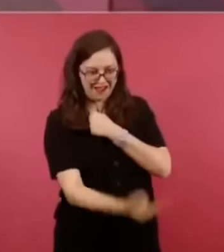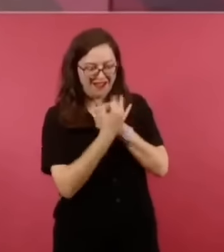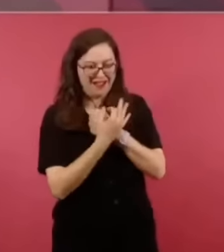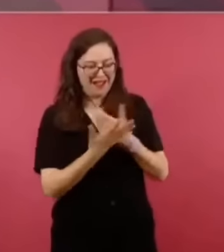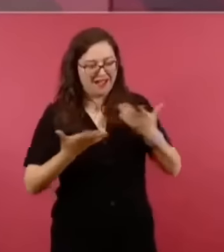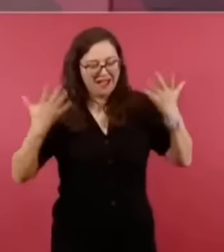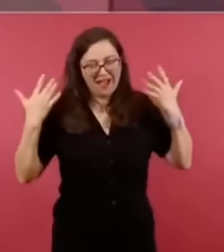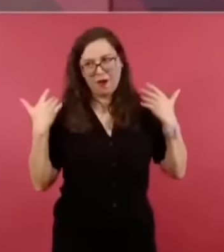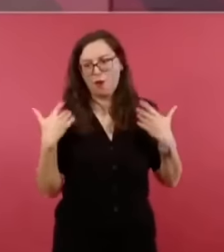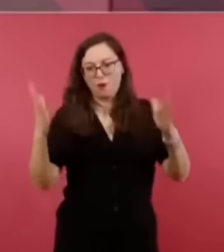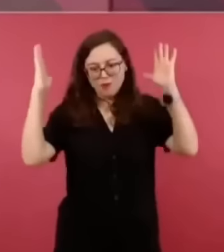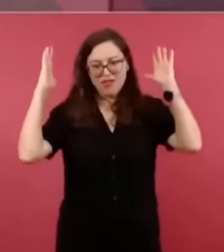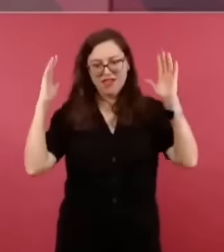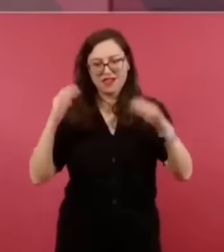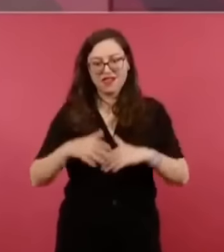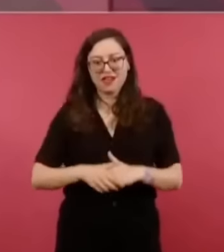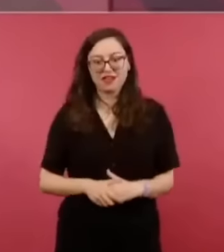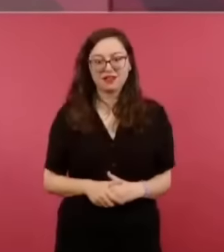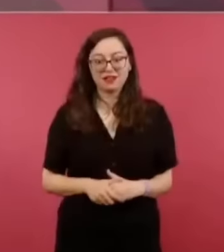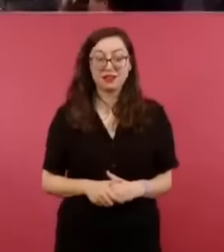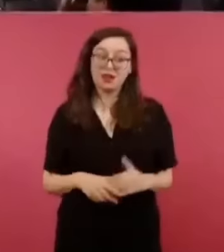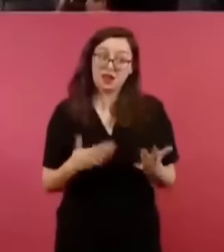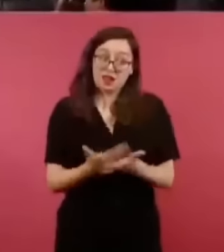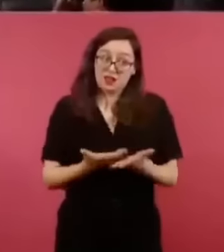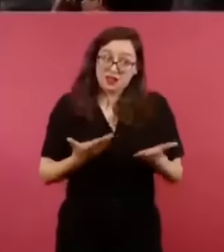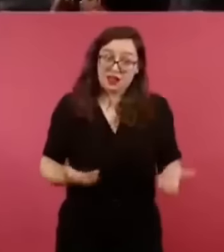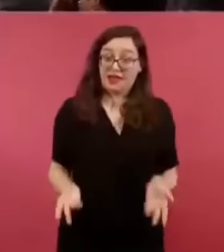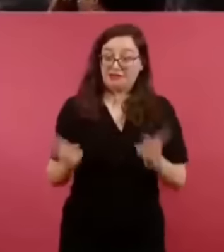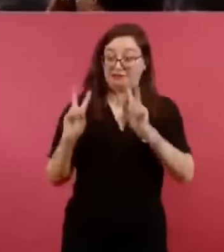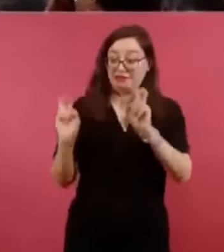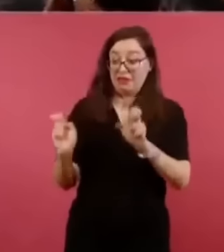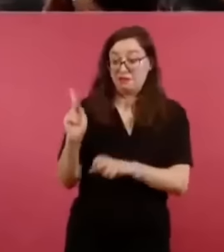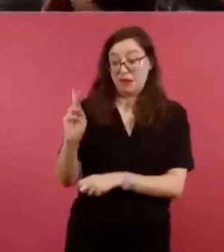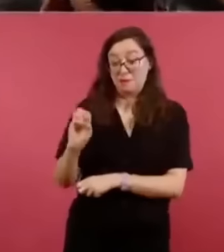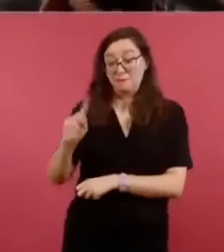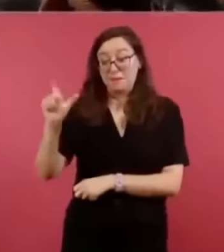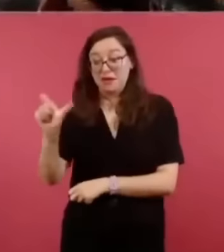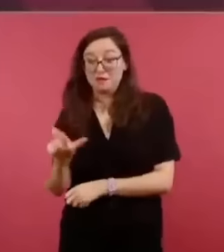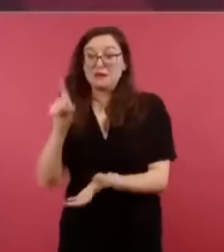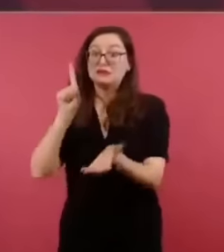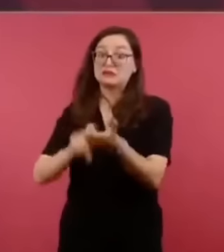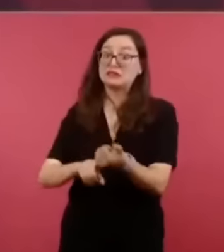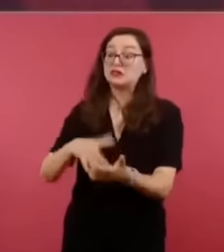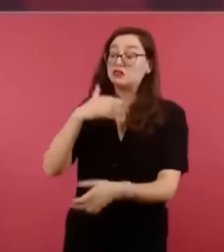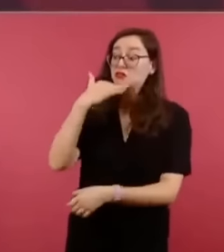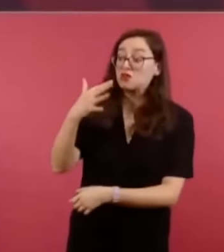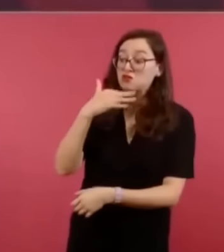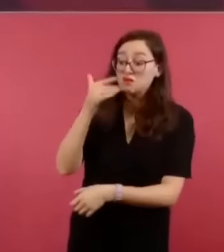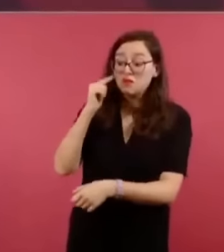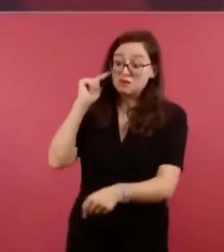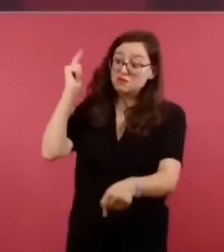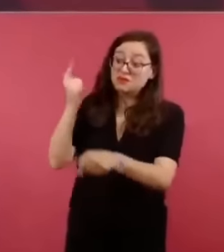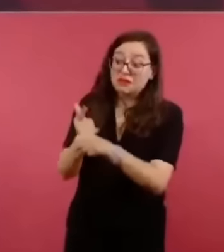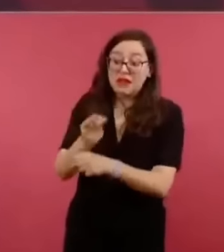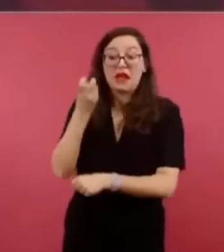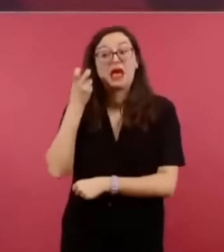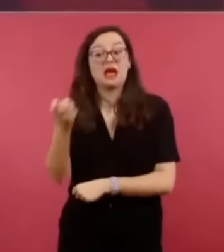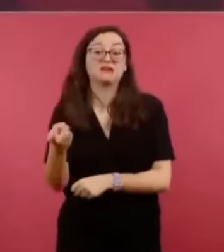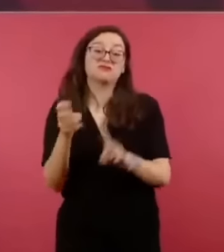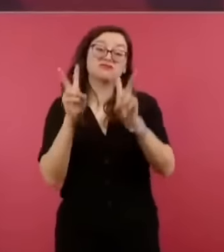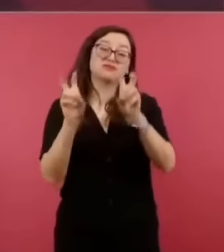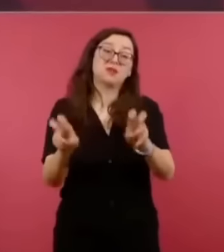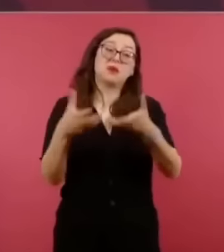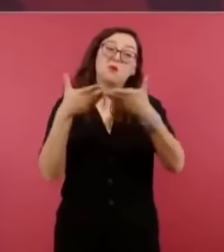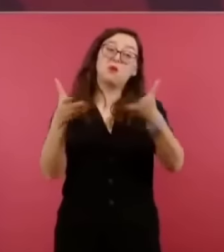Entonces, sí es importante el que se conozca